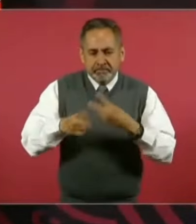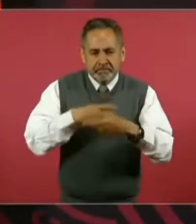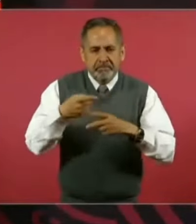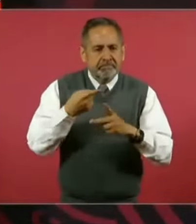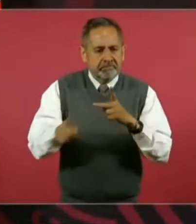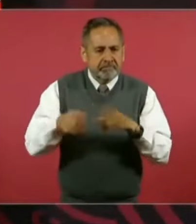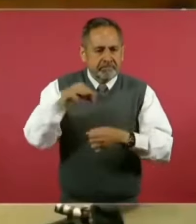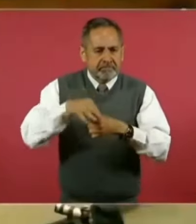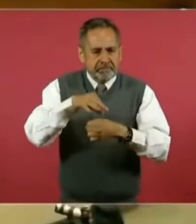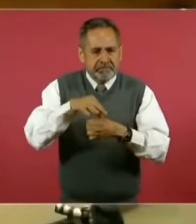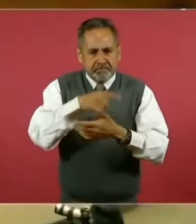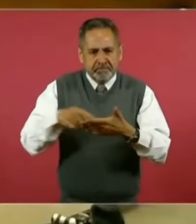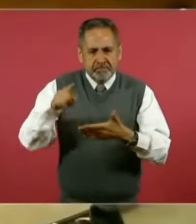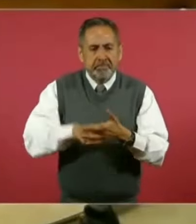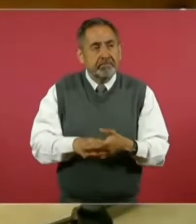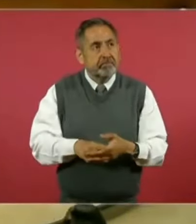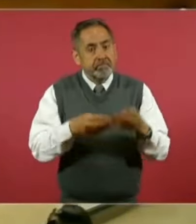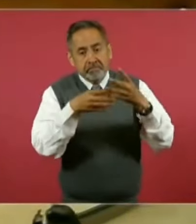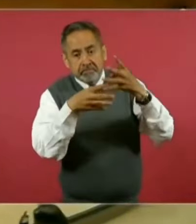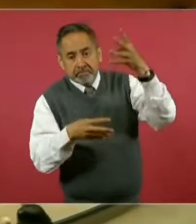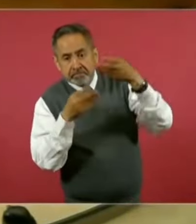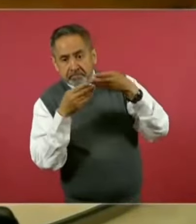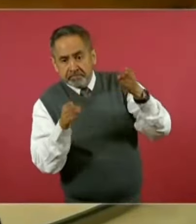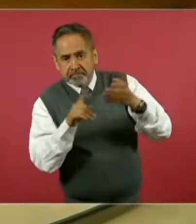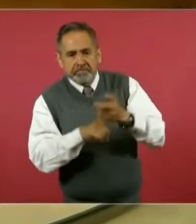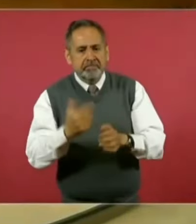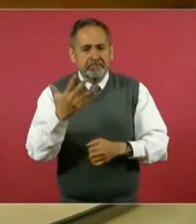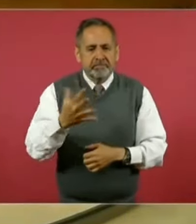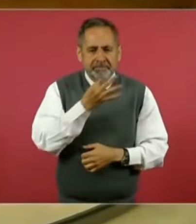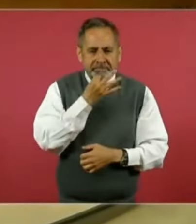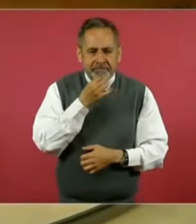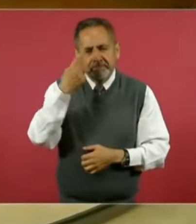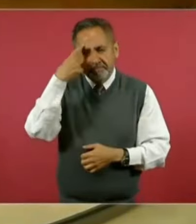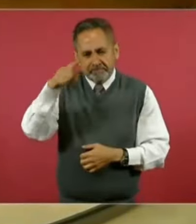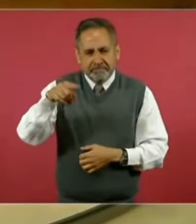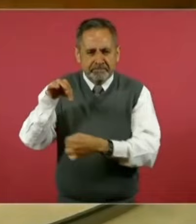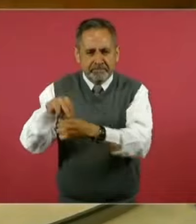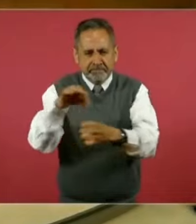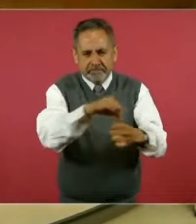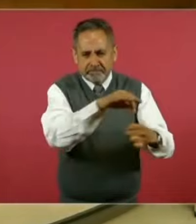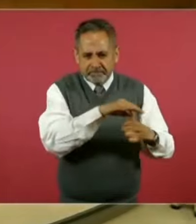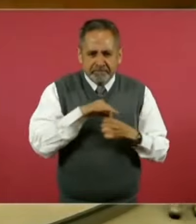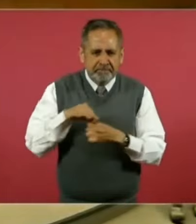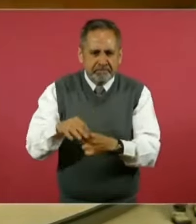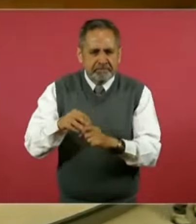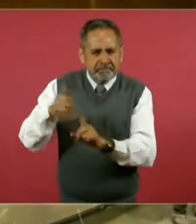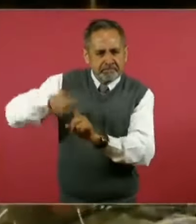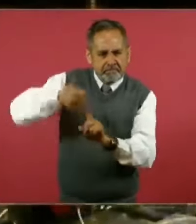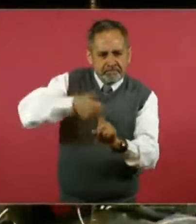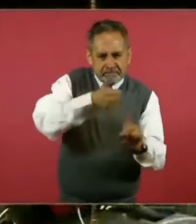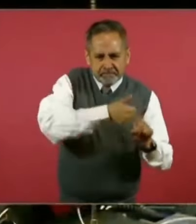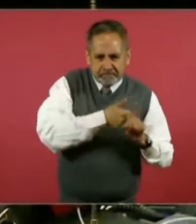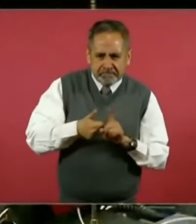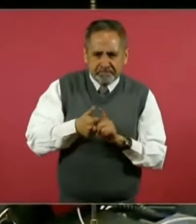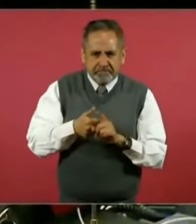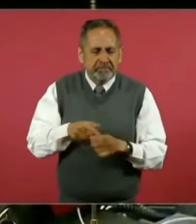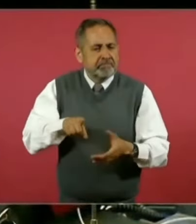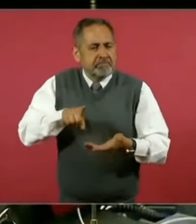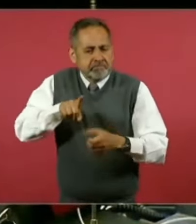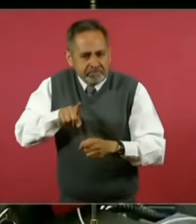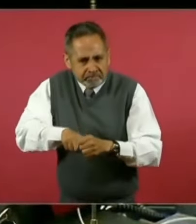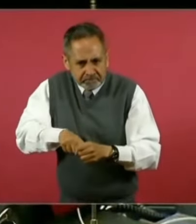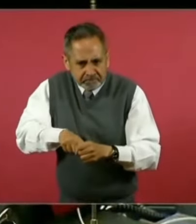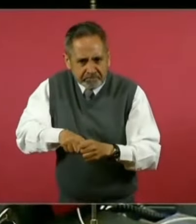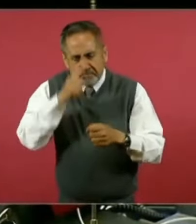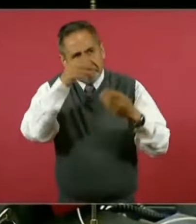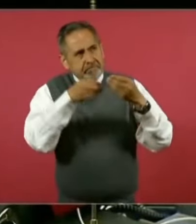Abras el sistema electrónico por cinco minutos para recoger la votación nominal del proyecto de decreto